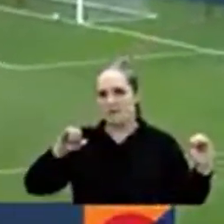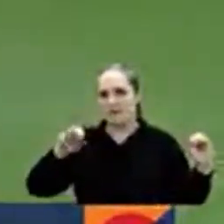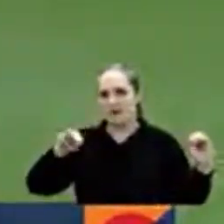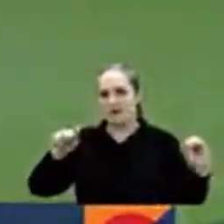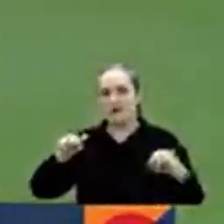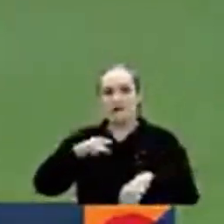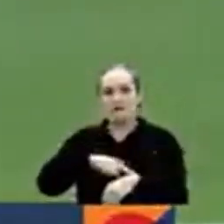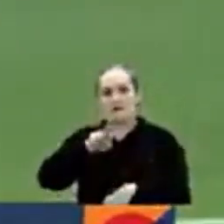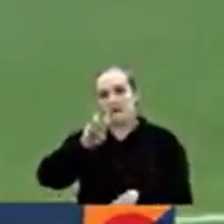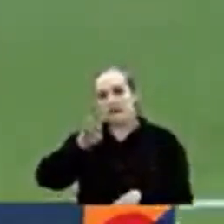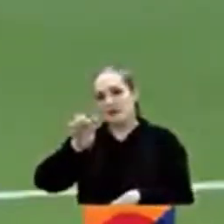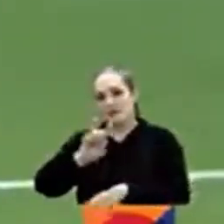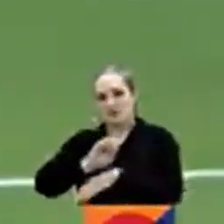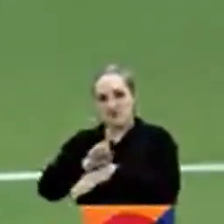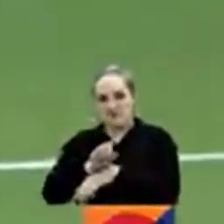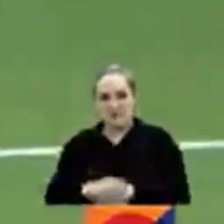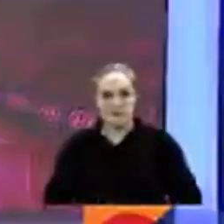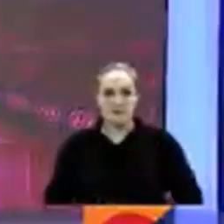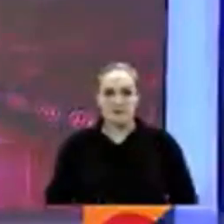79 minutos.